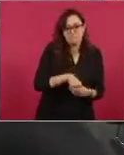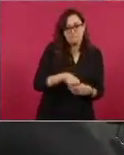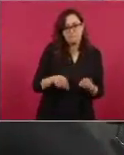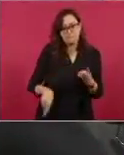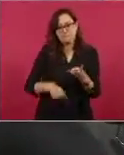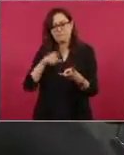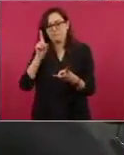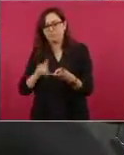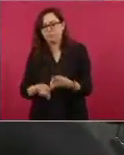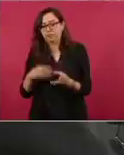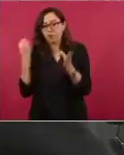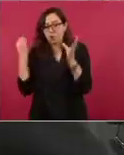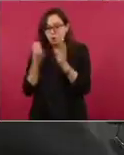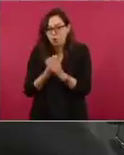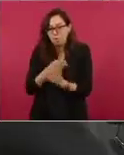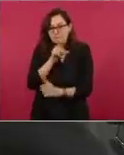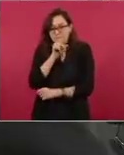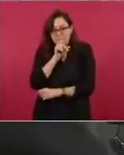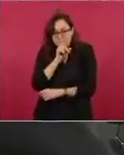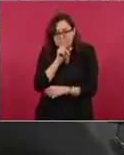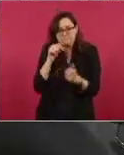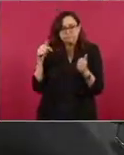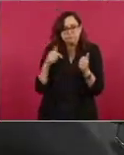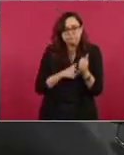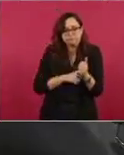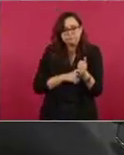se crecía, sigilo.